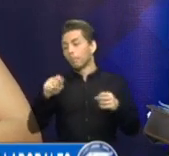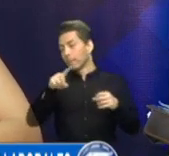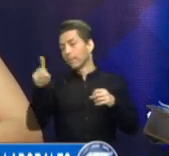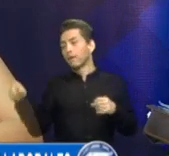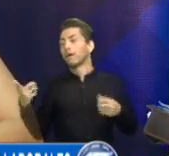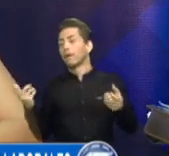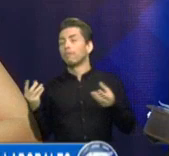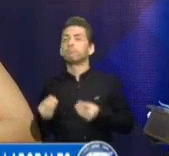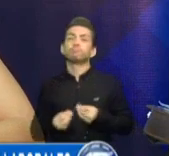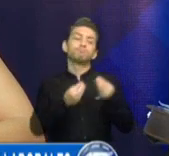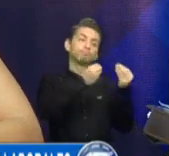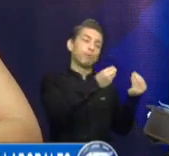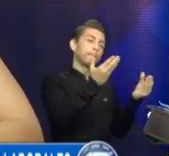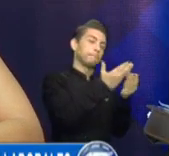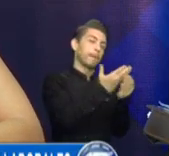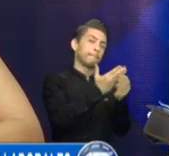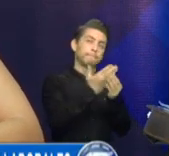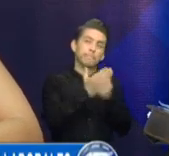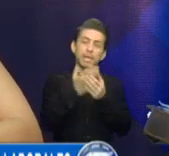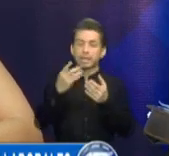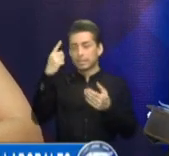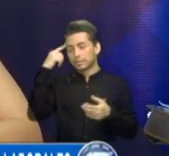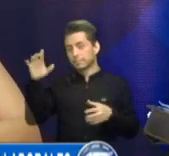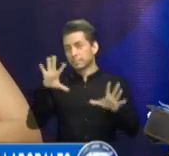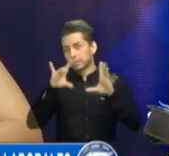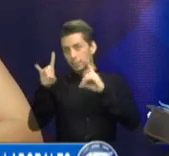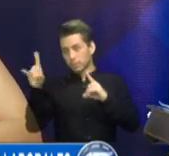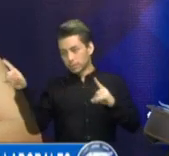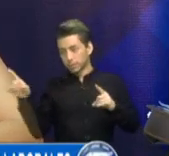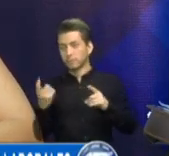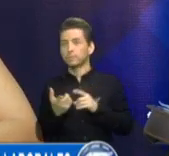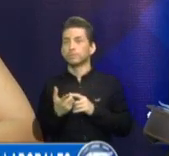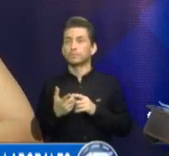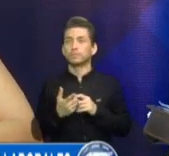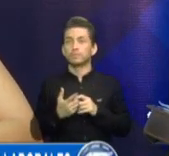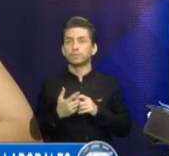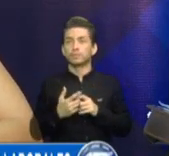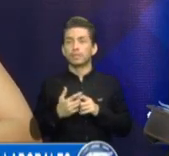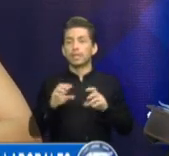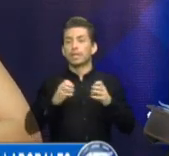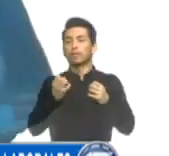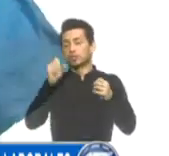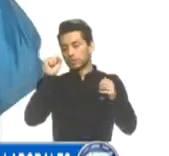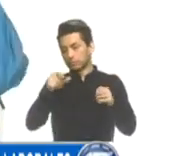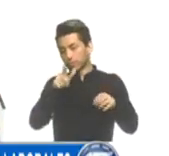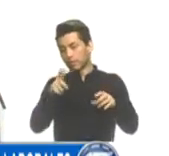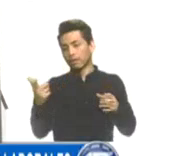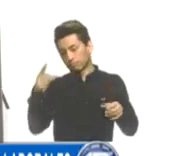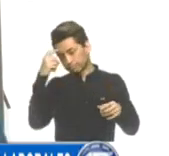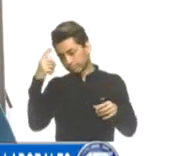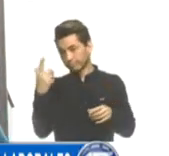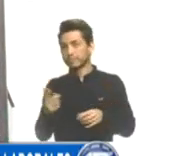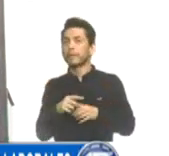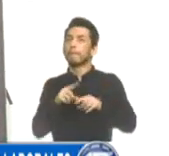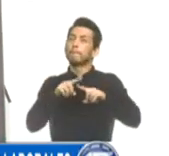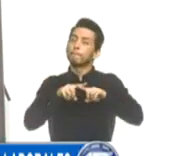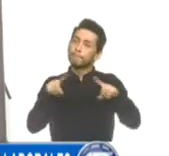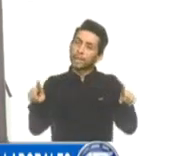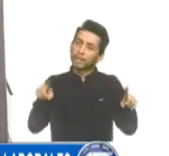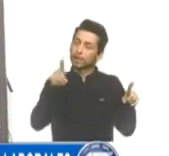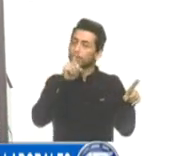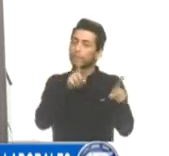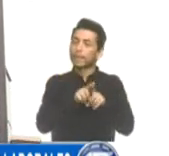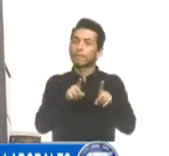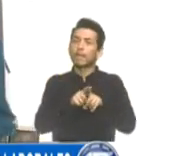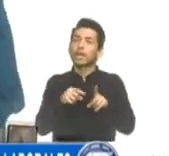existe, que hace sus procedimientos, que cumple con su normativa laboral y entonces pueda ser un ámbito de referencia. Sin embargo, ¿qué se puede hacer para